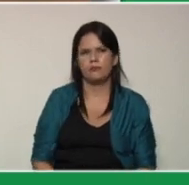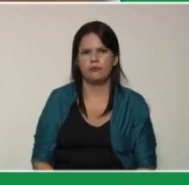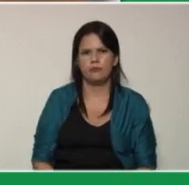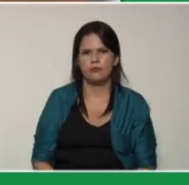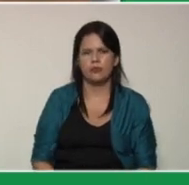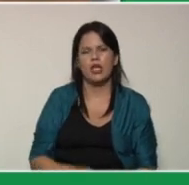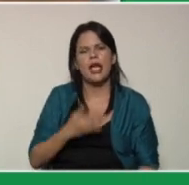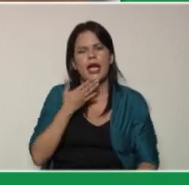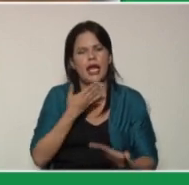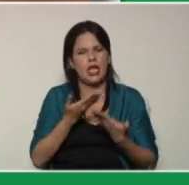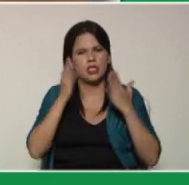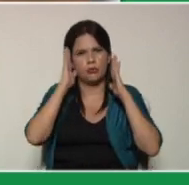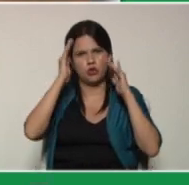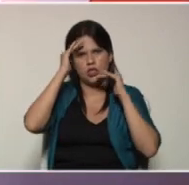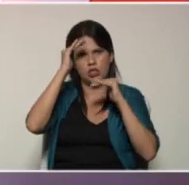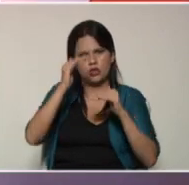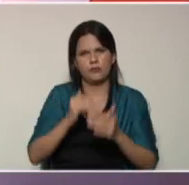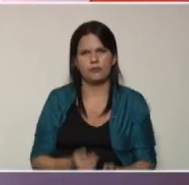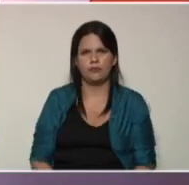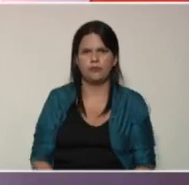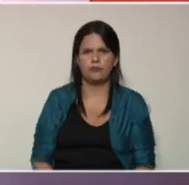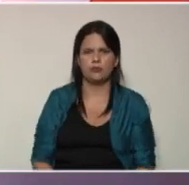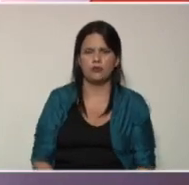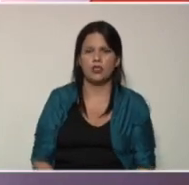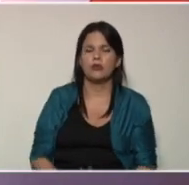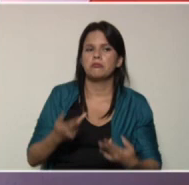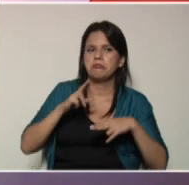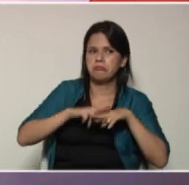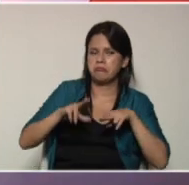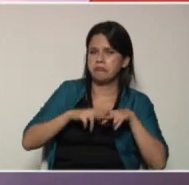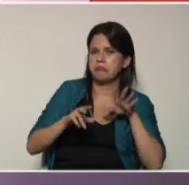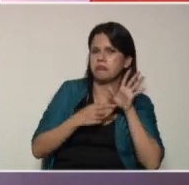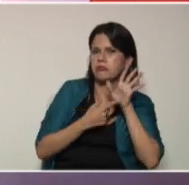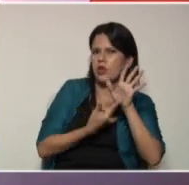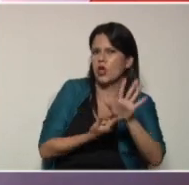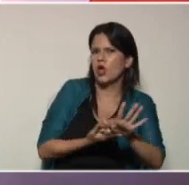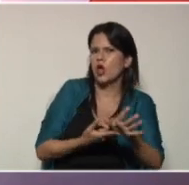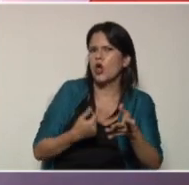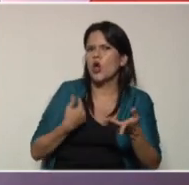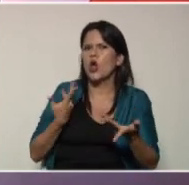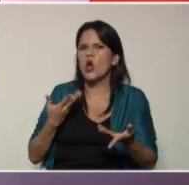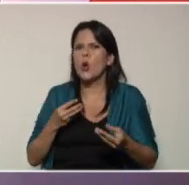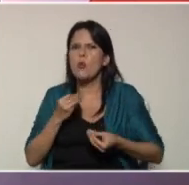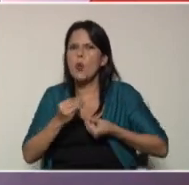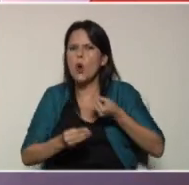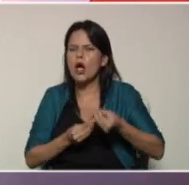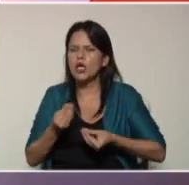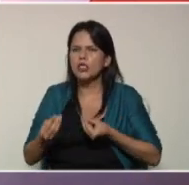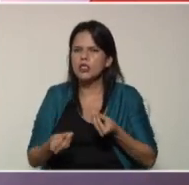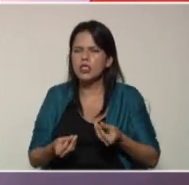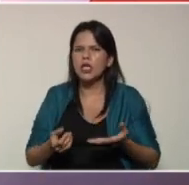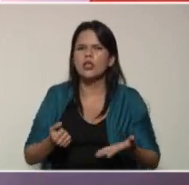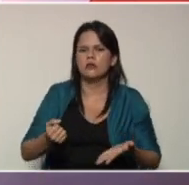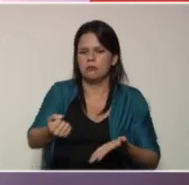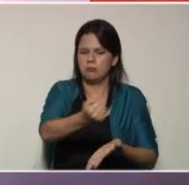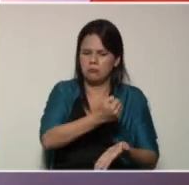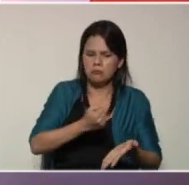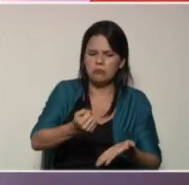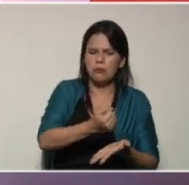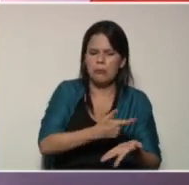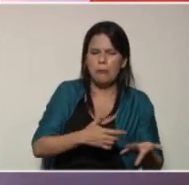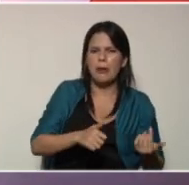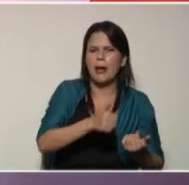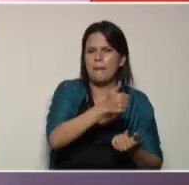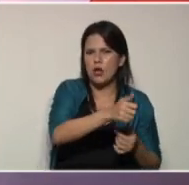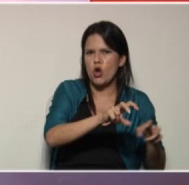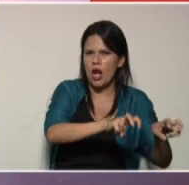Gracias por su atención. Ella nos mostró cómo preparar una especie de sustrato que en ese caso fue el compost. Nosotros acá